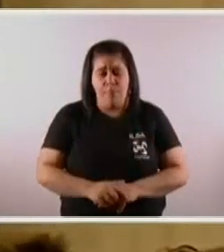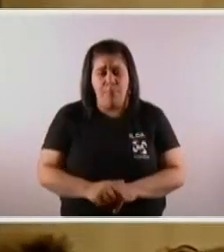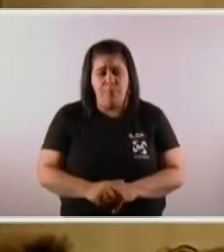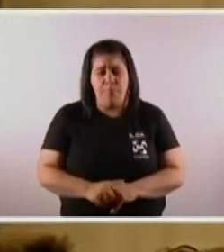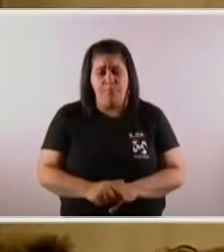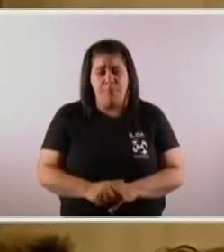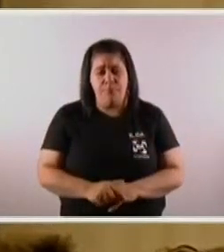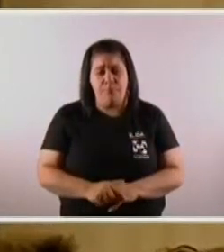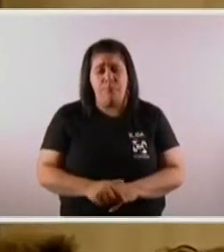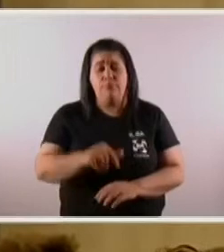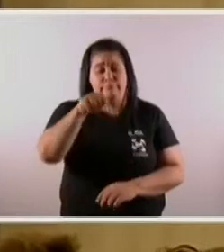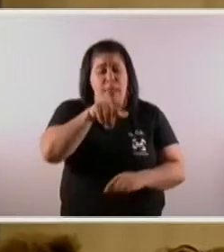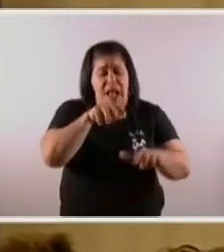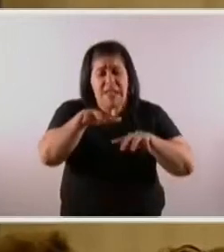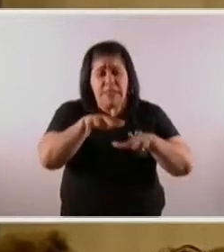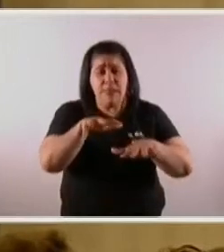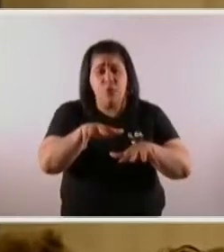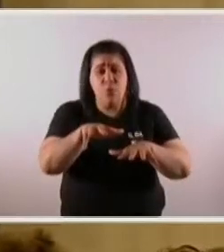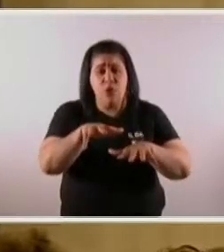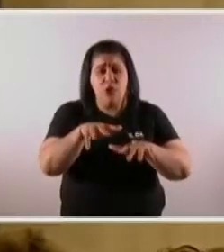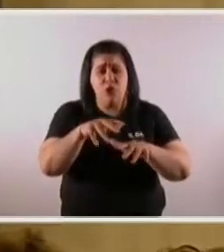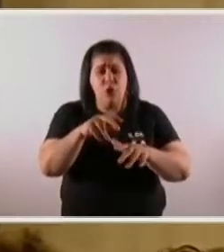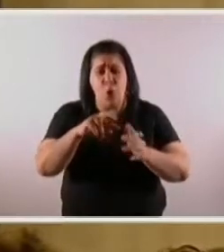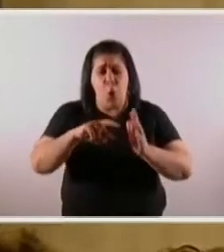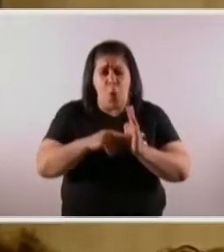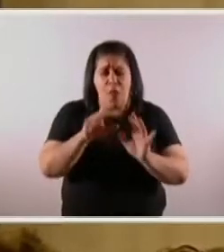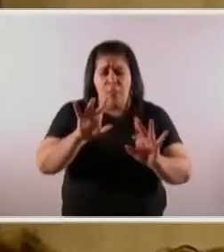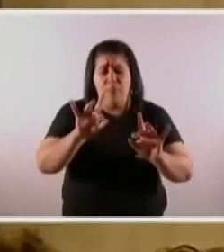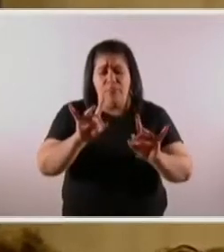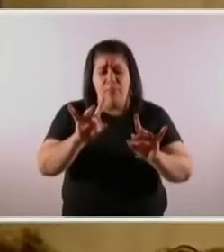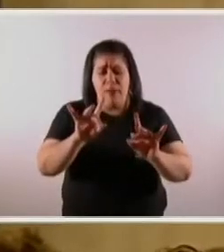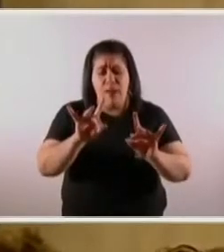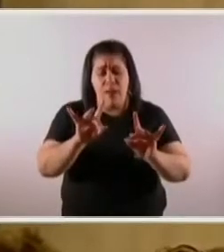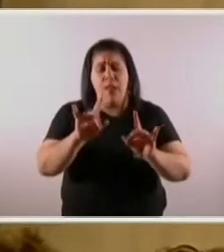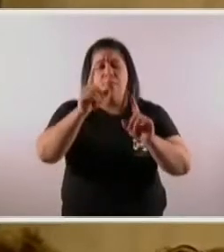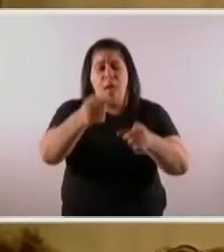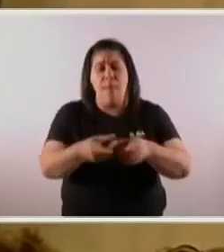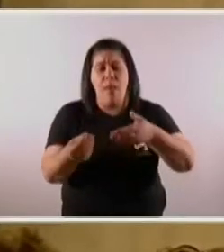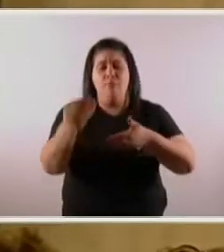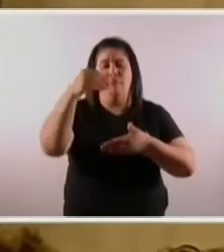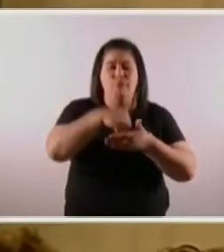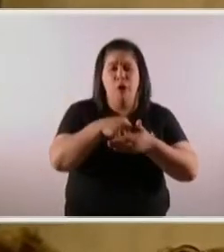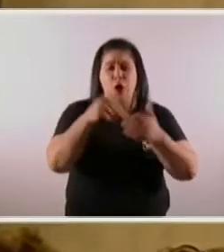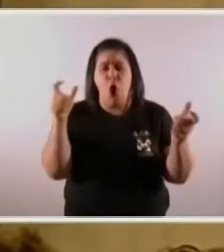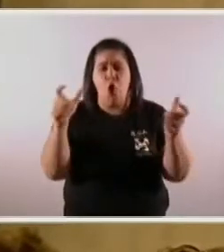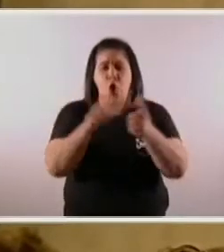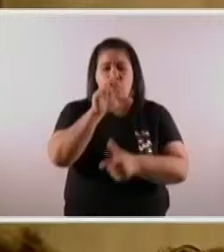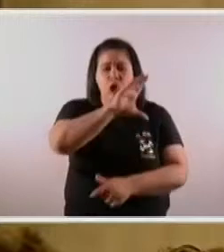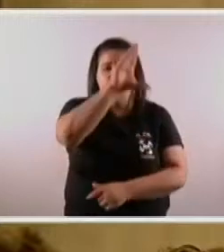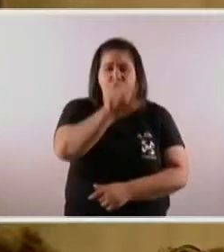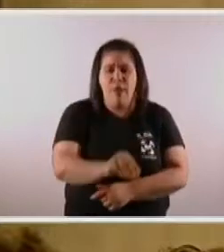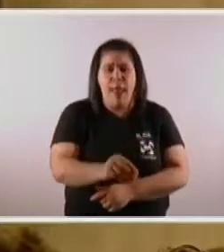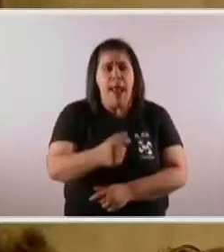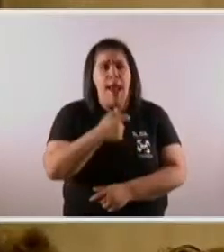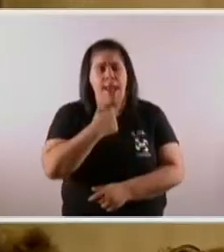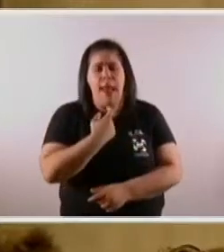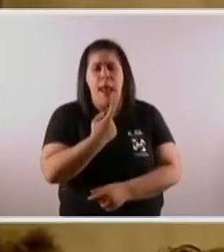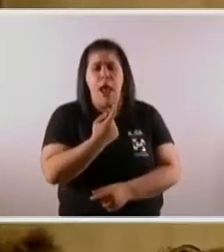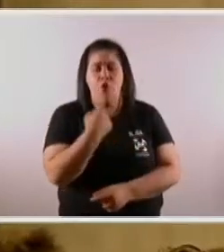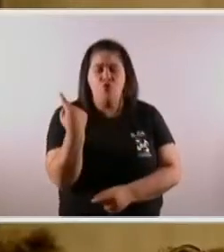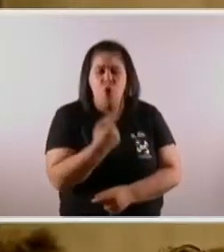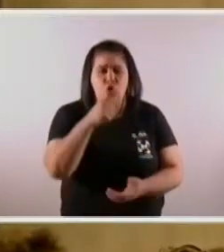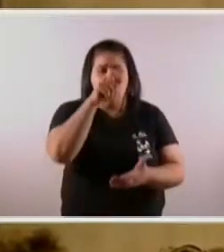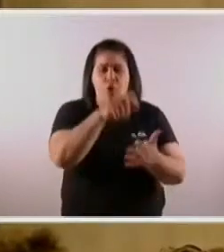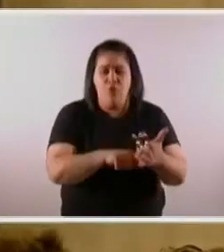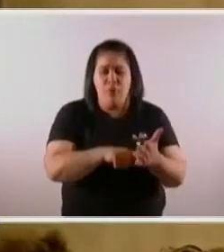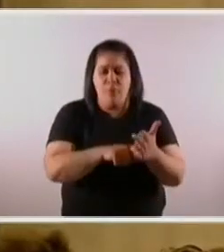A toda esta situación de conflicto se agrega el consenso fiscal que nos quieren hacer firmar. O nos piden que habiendo hecho el